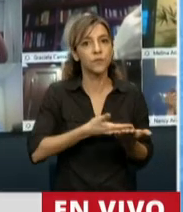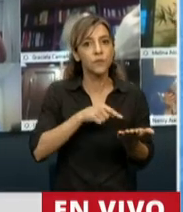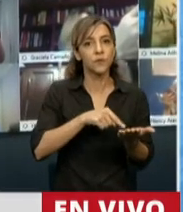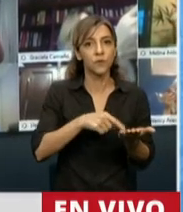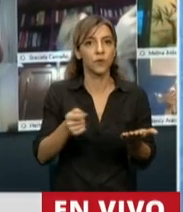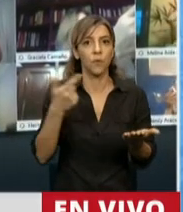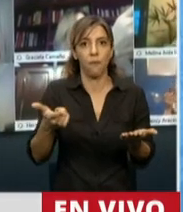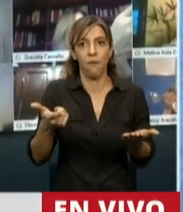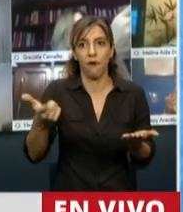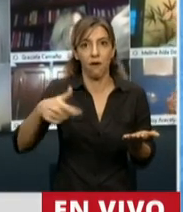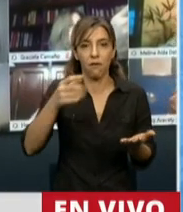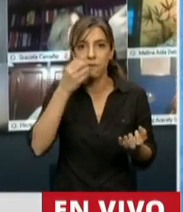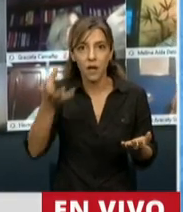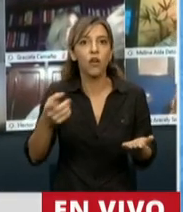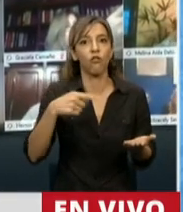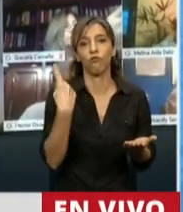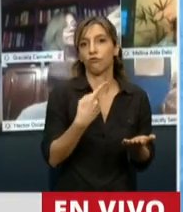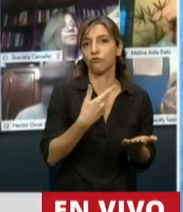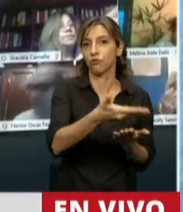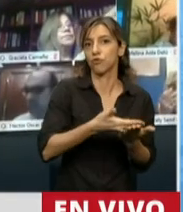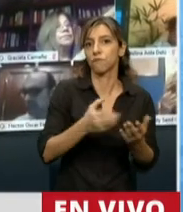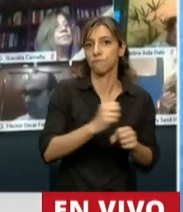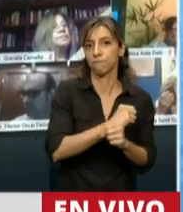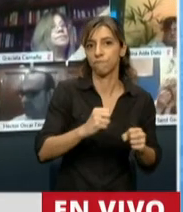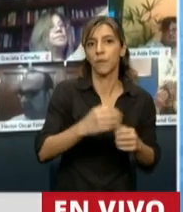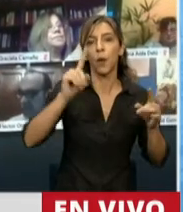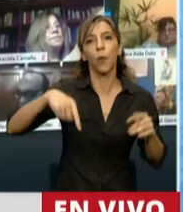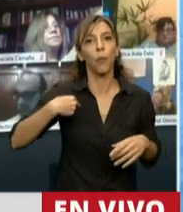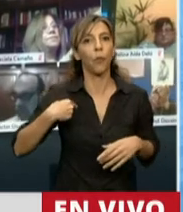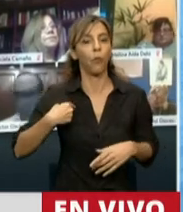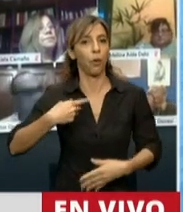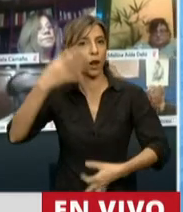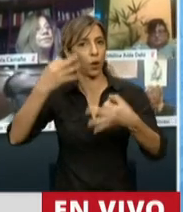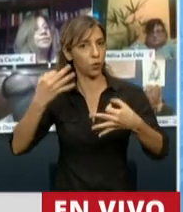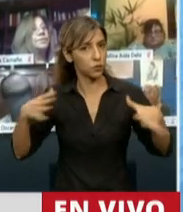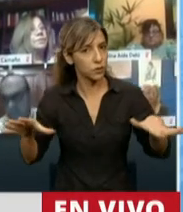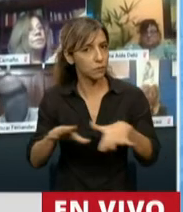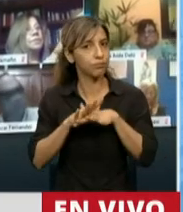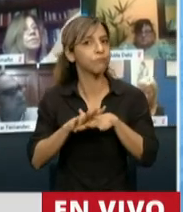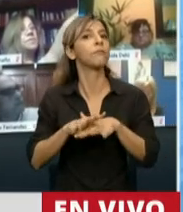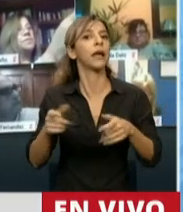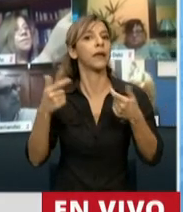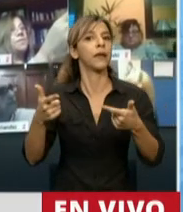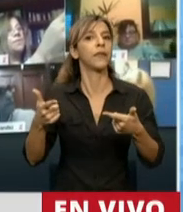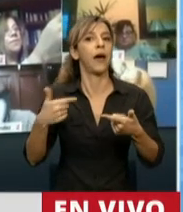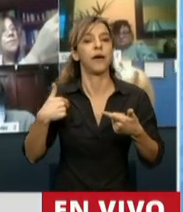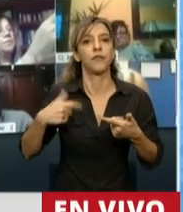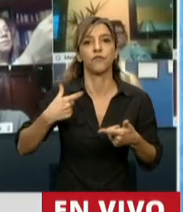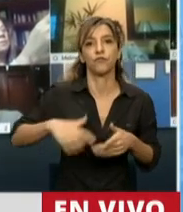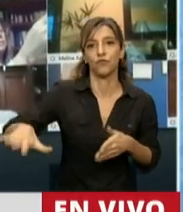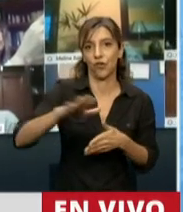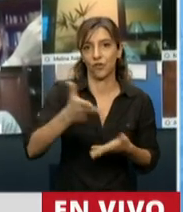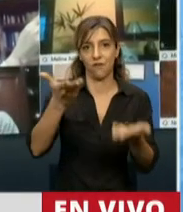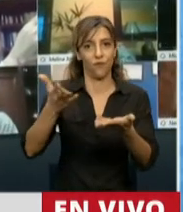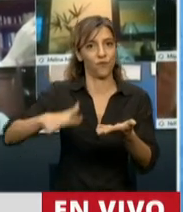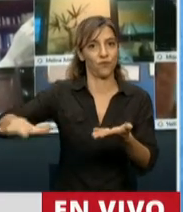y en tal sentido asegurar lo jurídicamente necesario para la convivencia en un clima de cooperación social. En